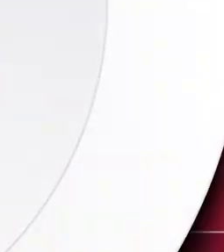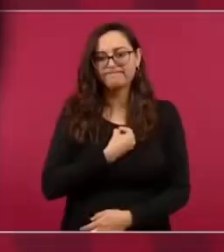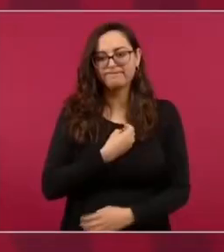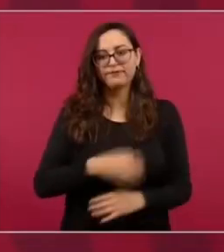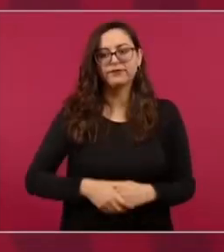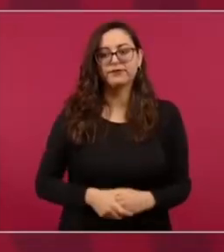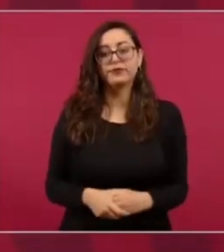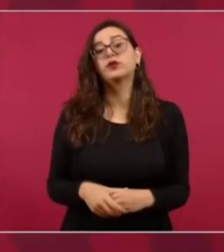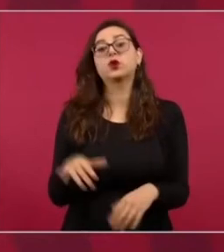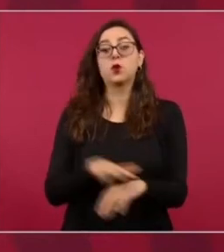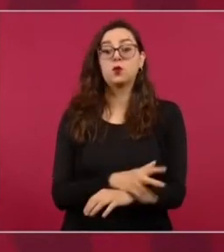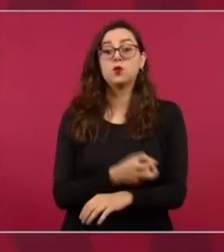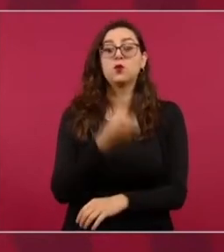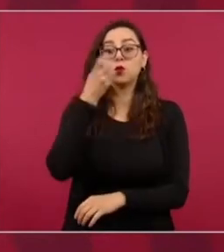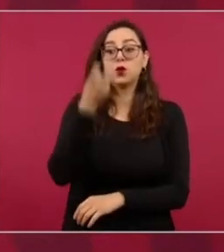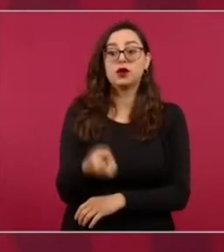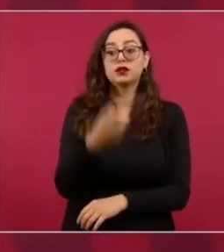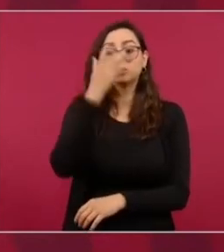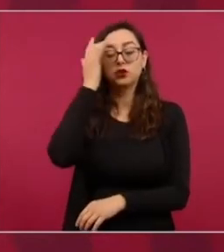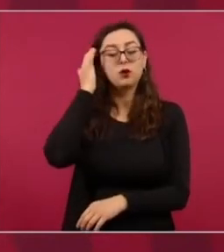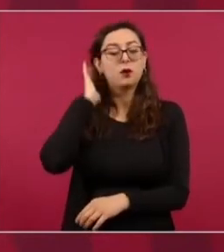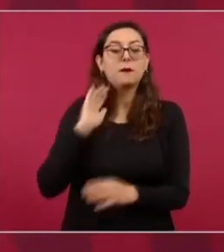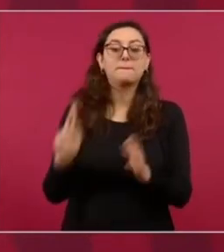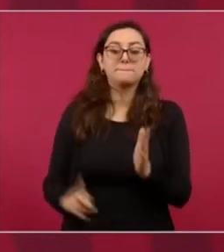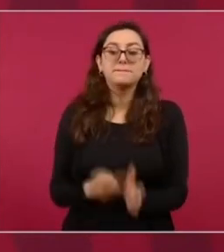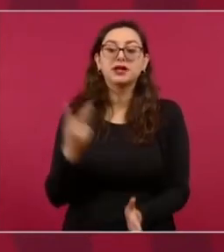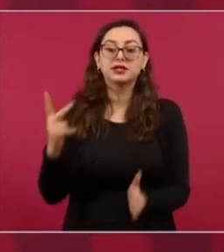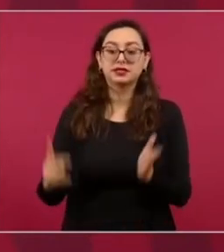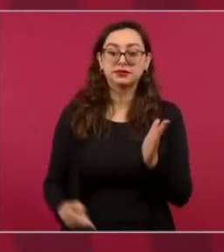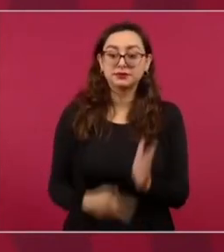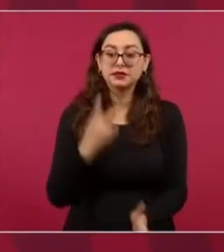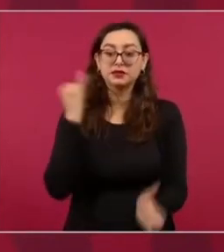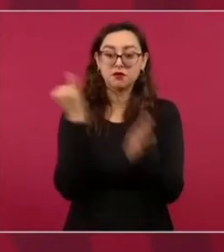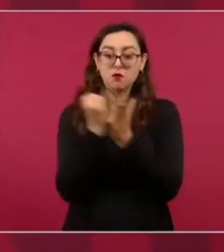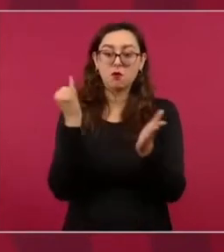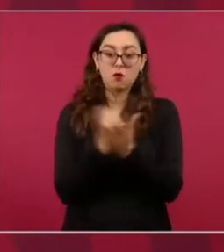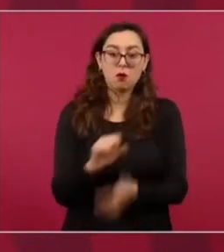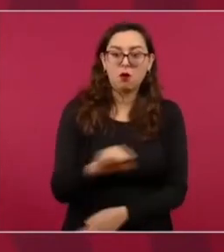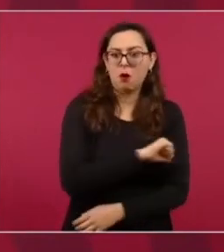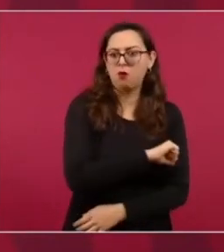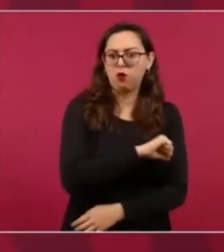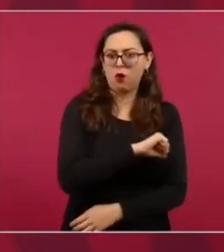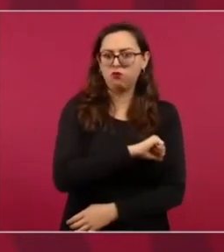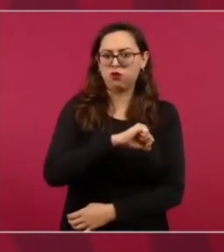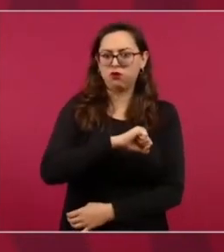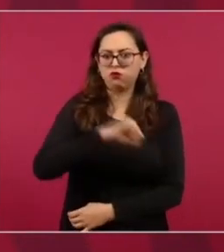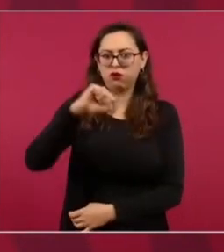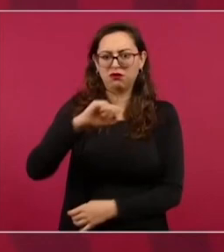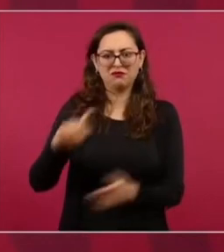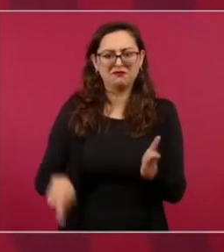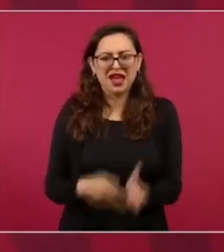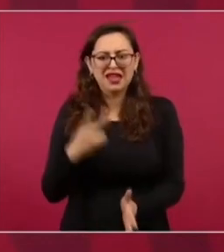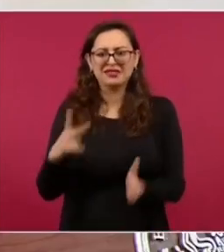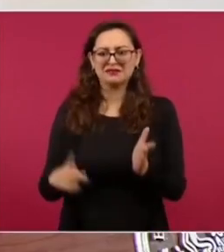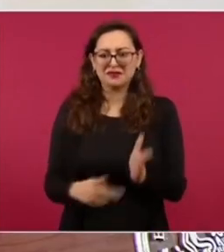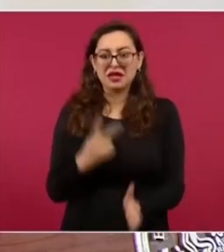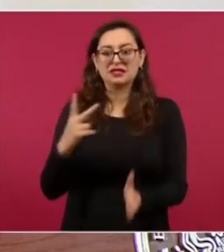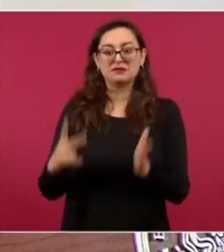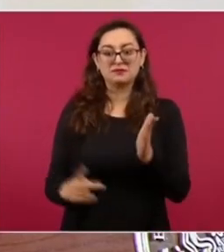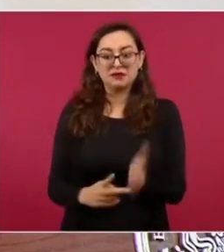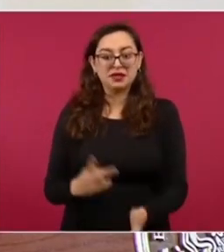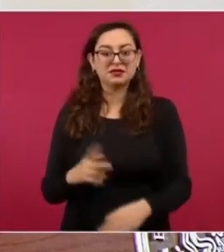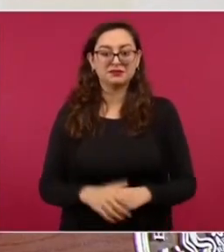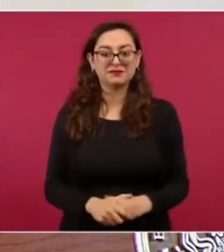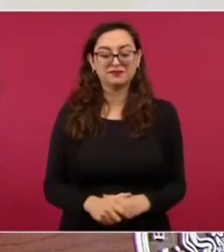por eso los aumentos de impuestos me acuerdo muy bien todavía cuando